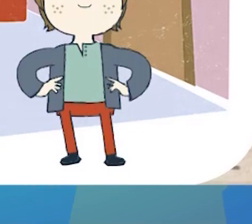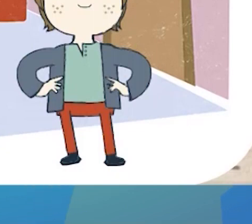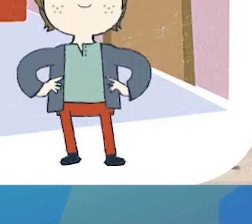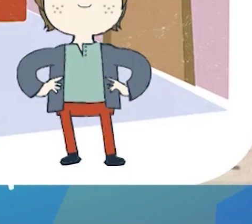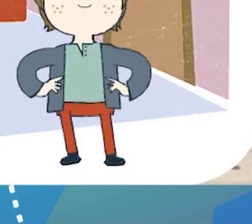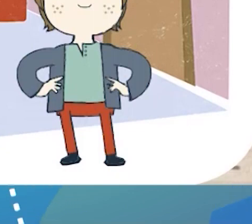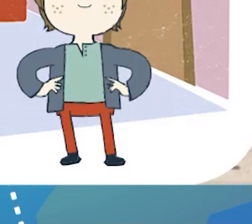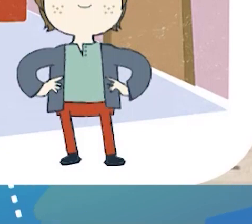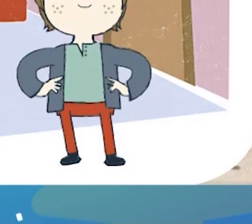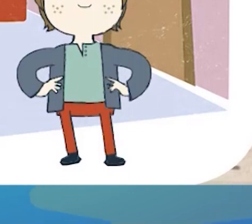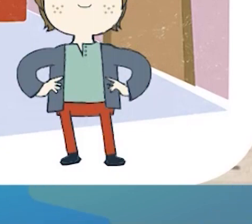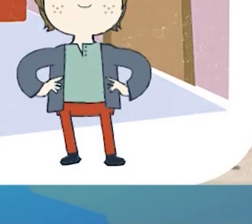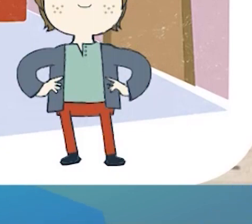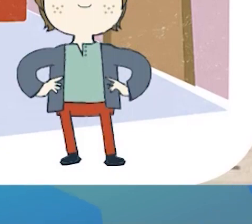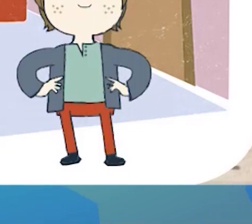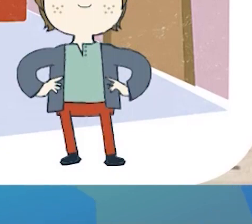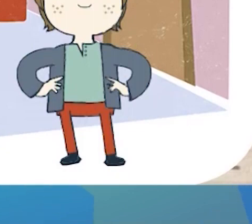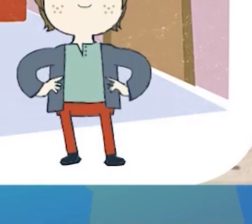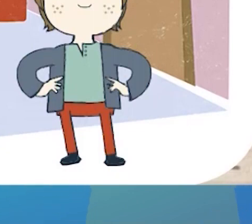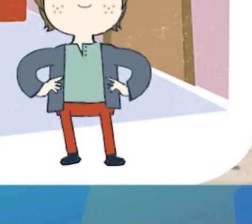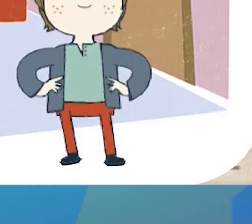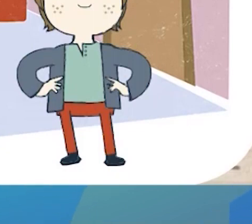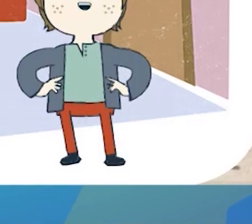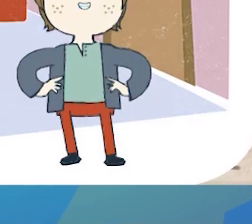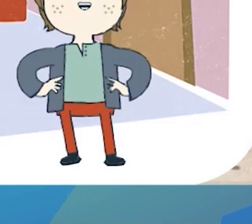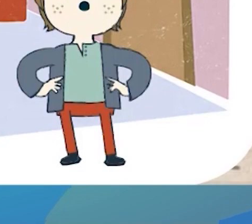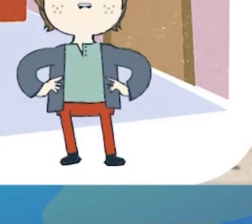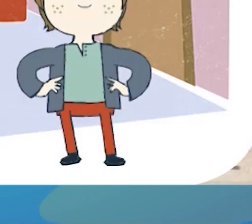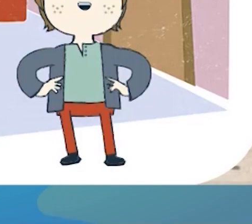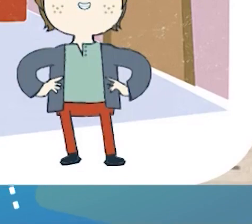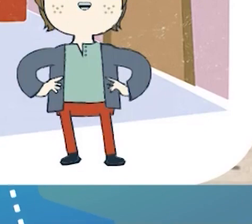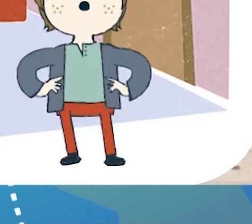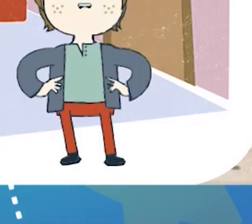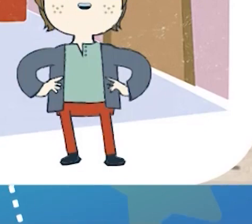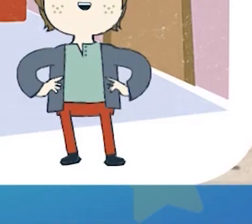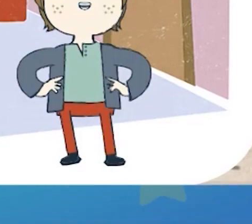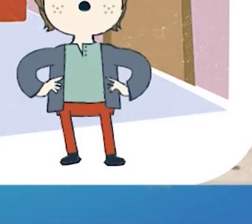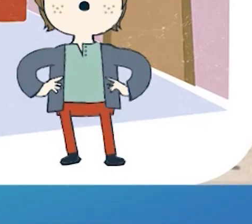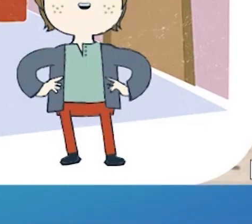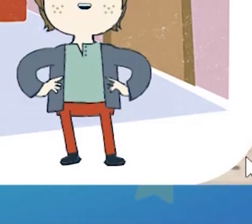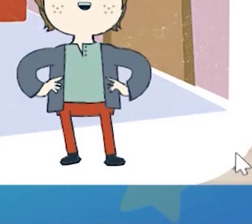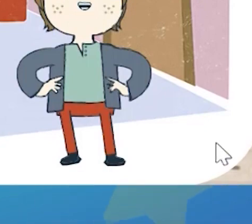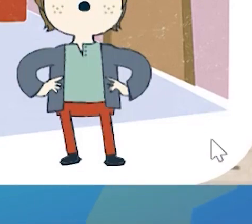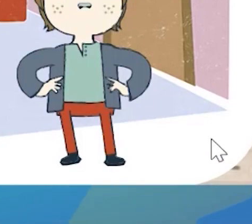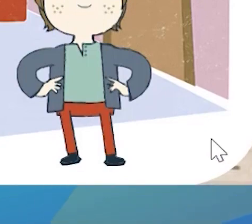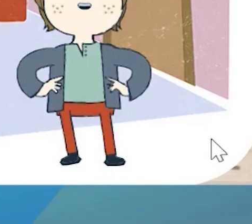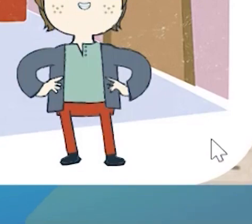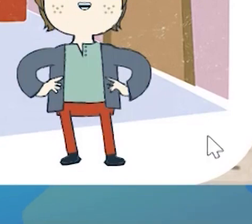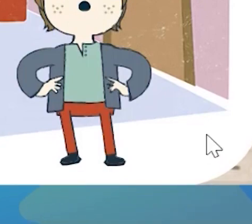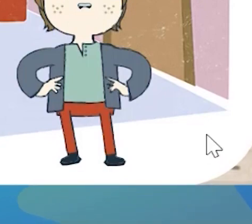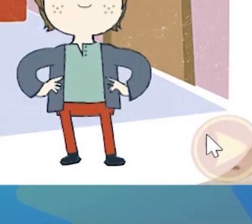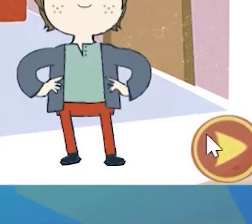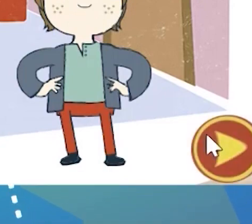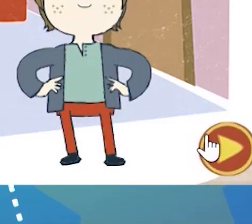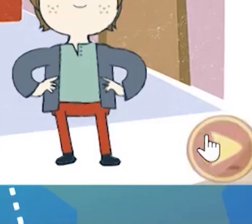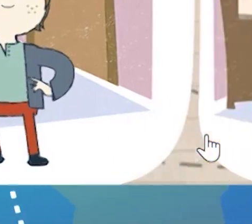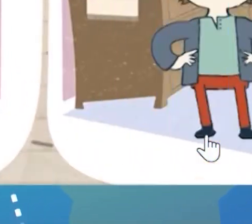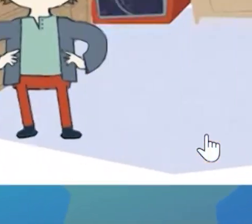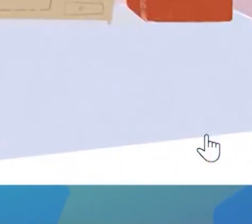Pero primero vamos a recordar los grupos de alimentos. Yo también ya me lavé las manos. Bien, vamos a comer.